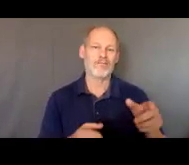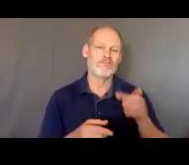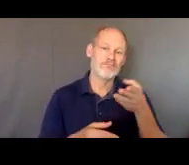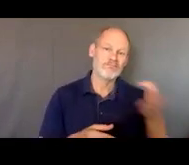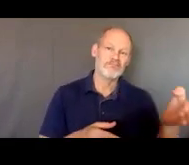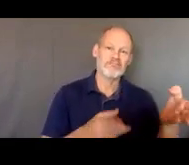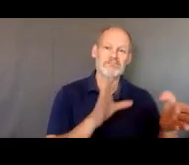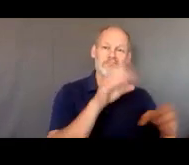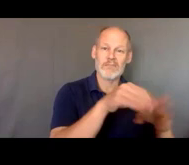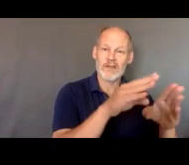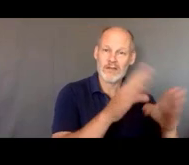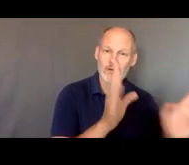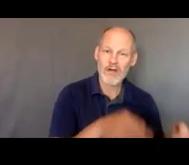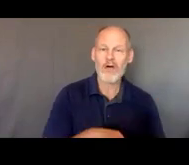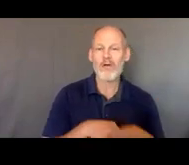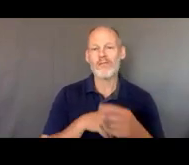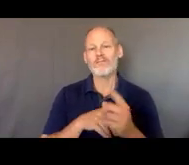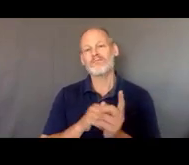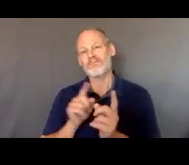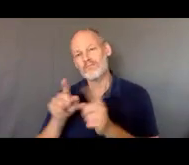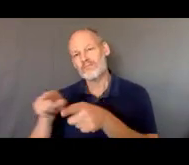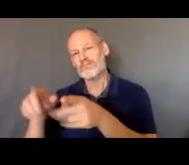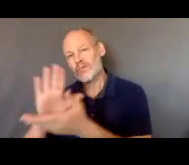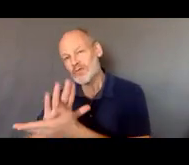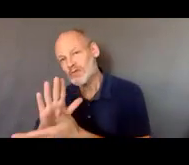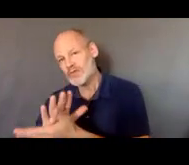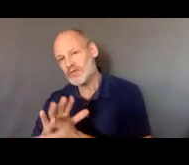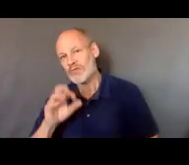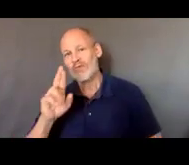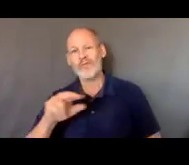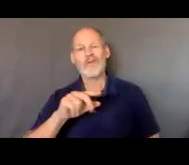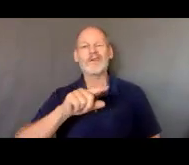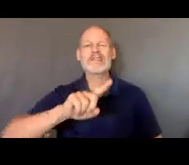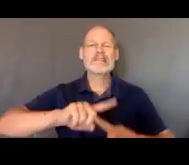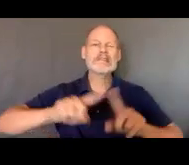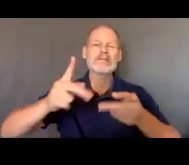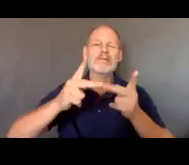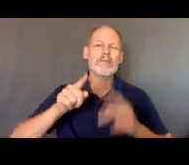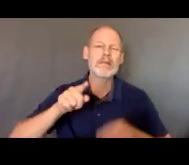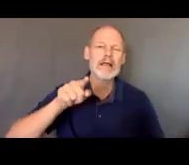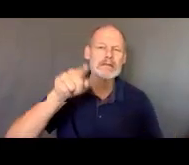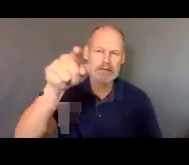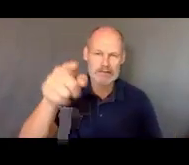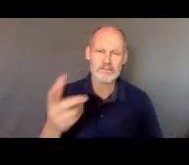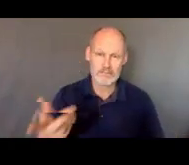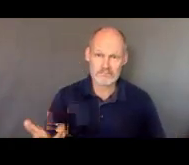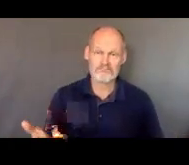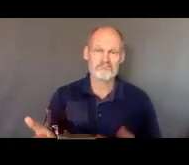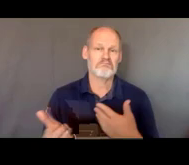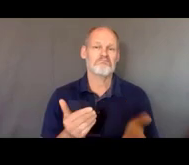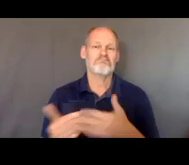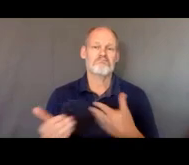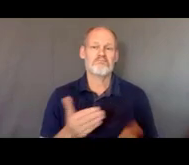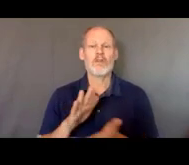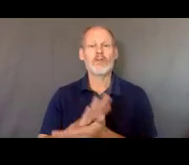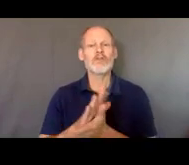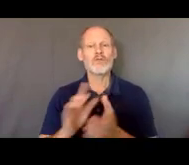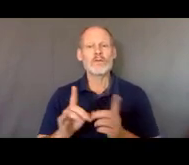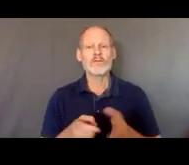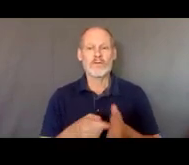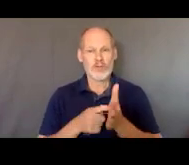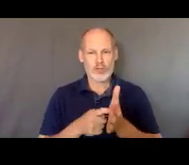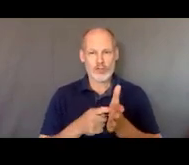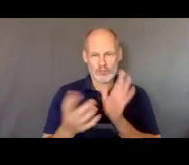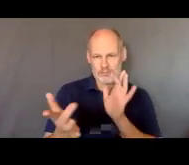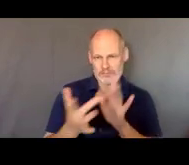cualquier otro tipo de cosa para recibir los servicios para que los estudiantes reciban FAPE el distrito escolar tiene que trabajar con